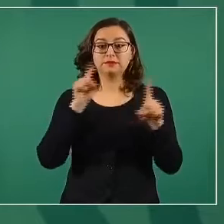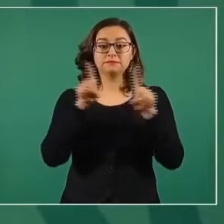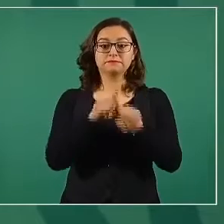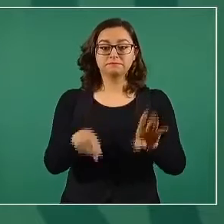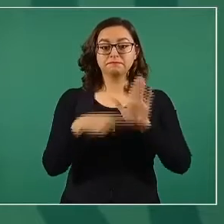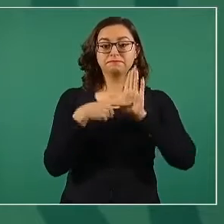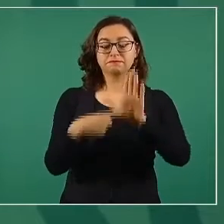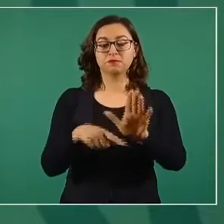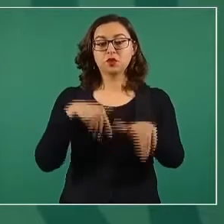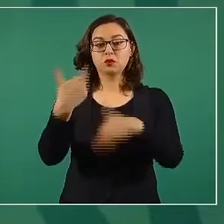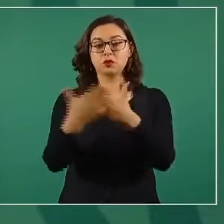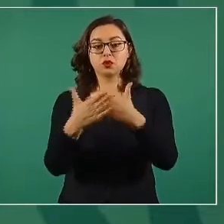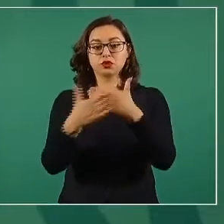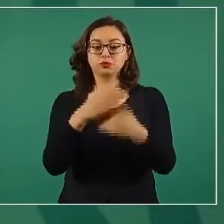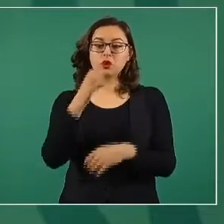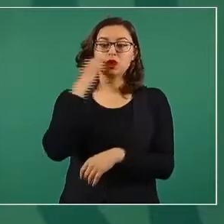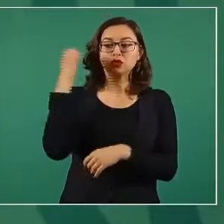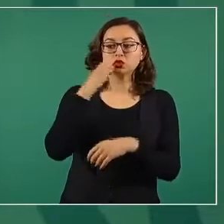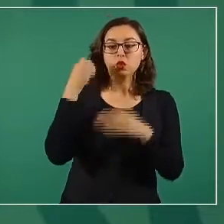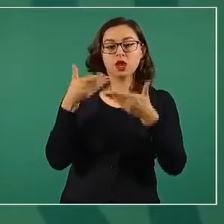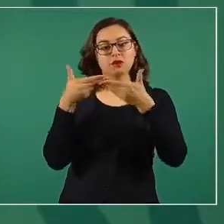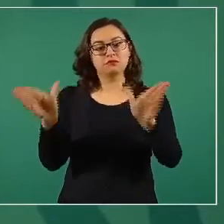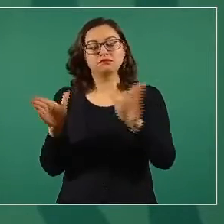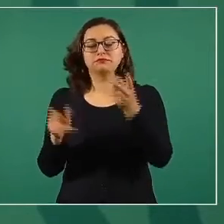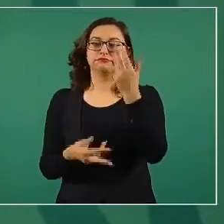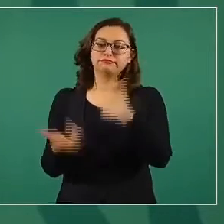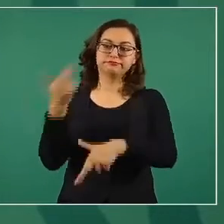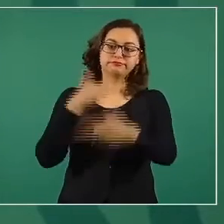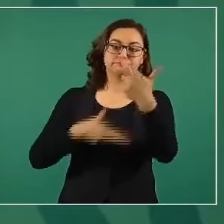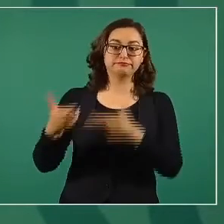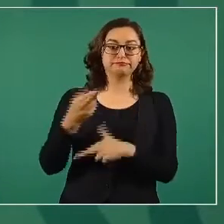que es muy importante.